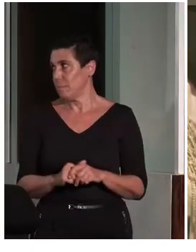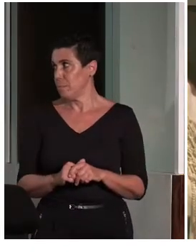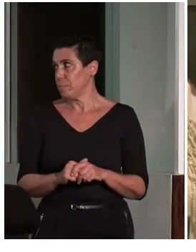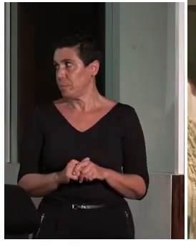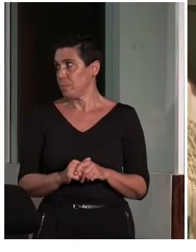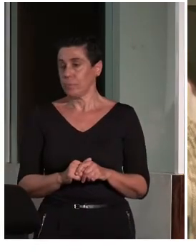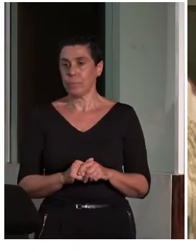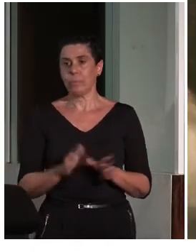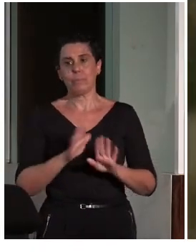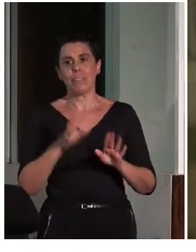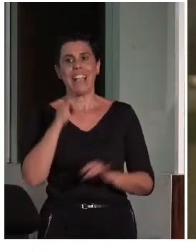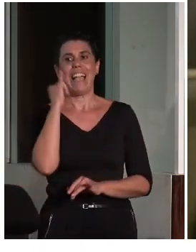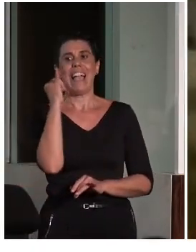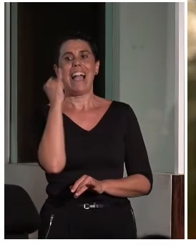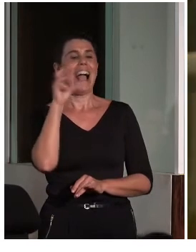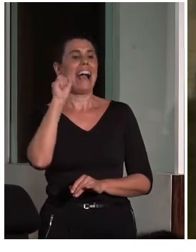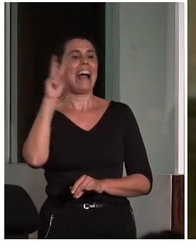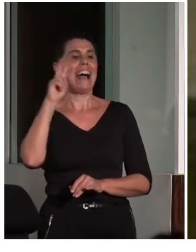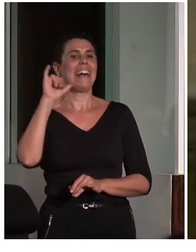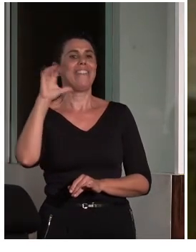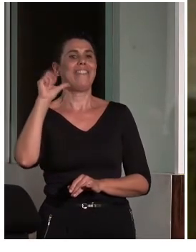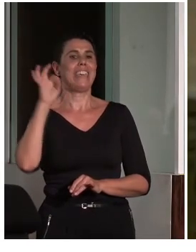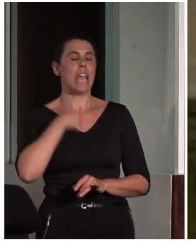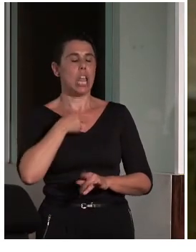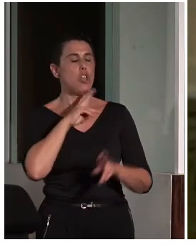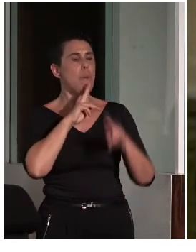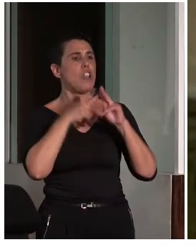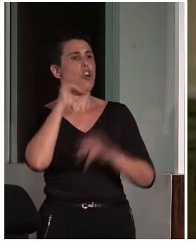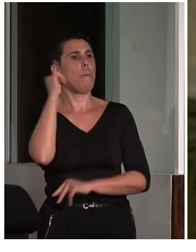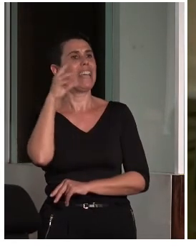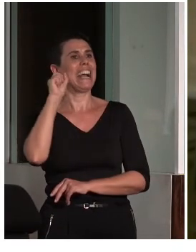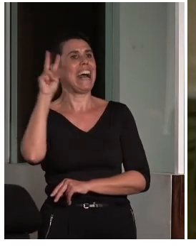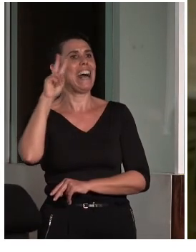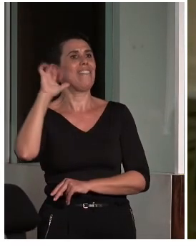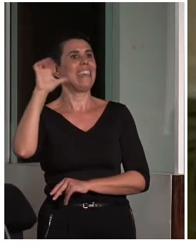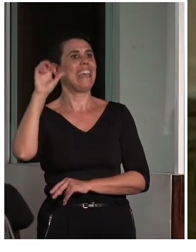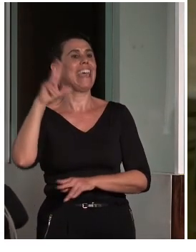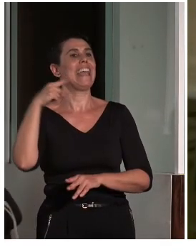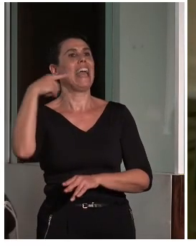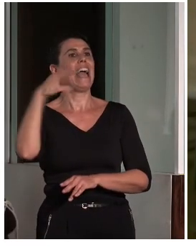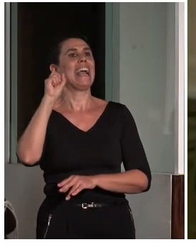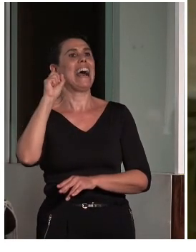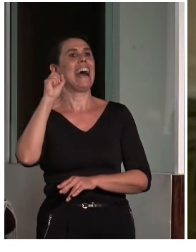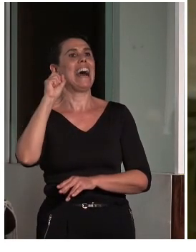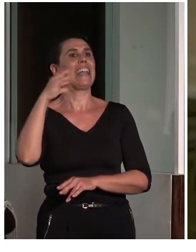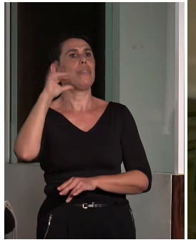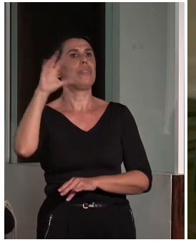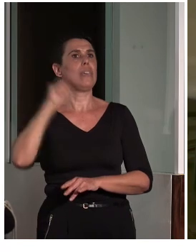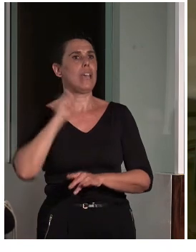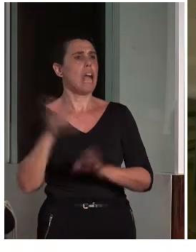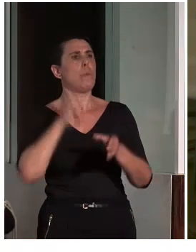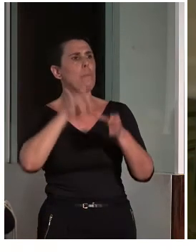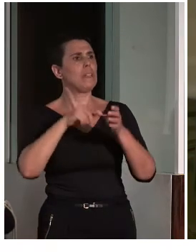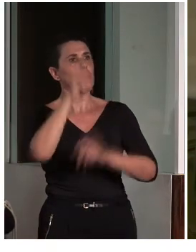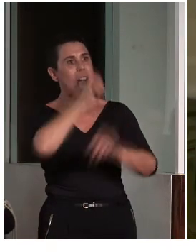Pues, Javier, buenas tardes. Me llamo Javier García, pertenezco a la Asociación Nacional de Personas con Discapacidad,